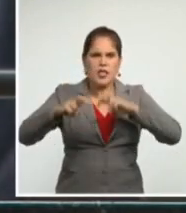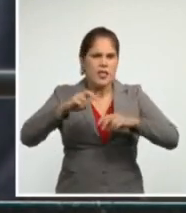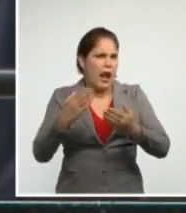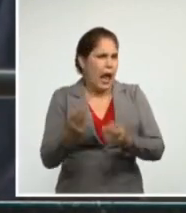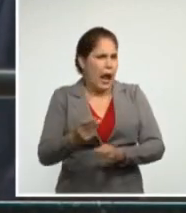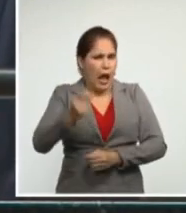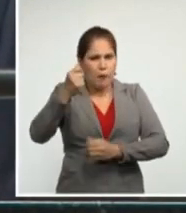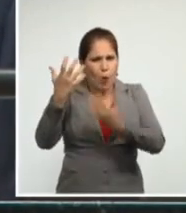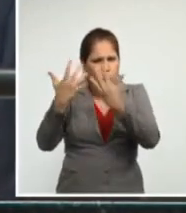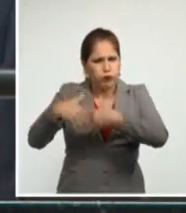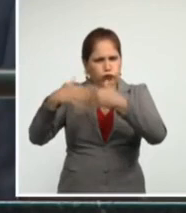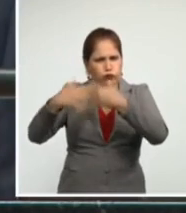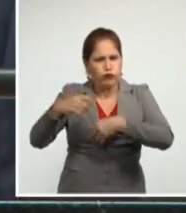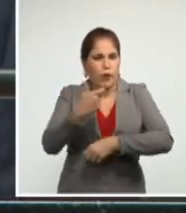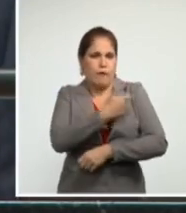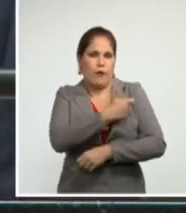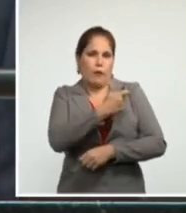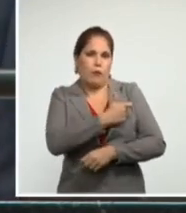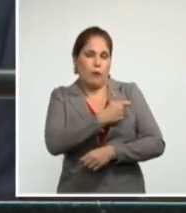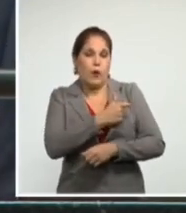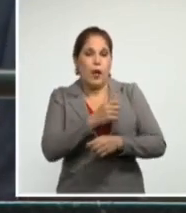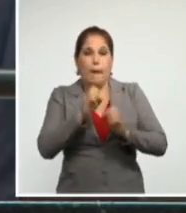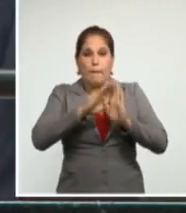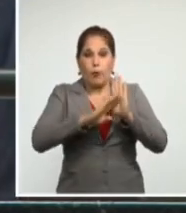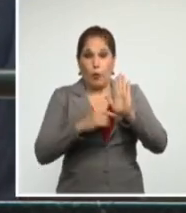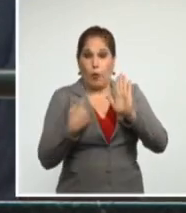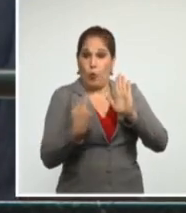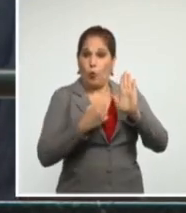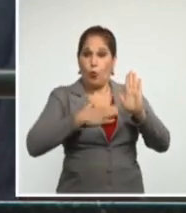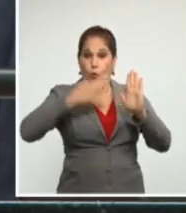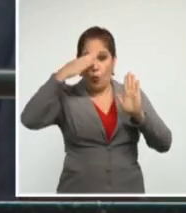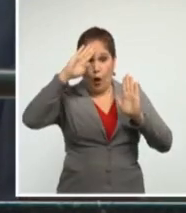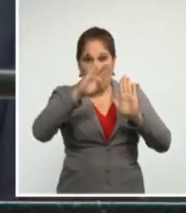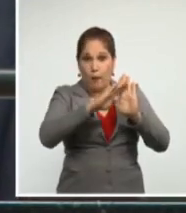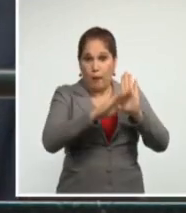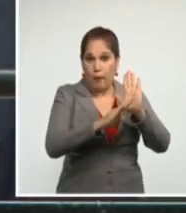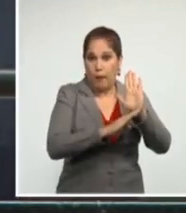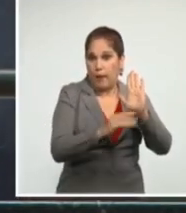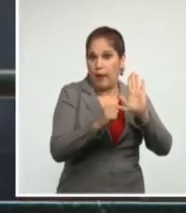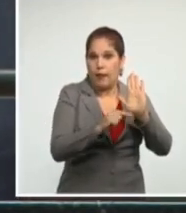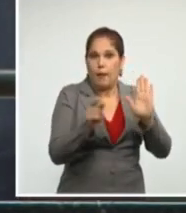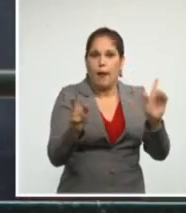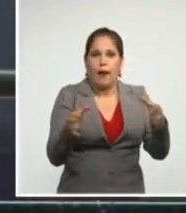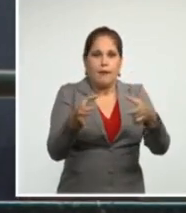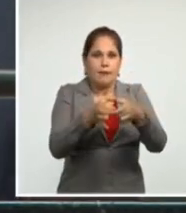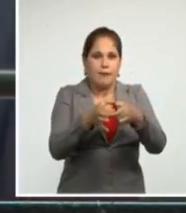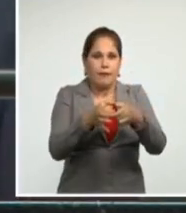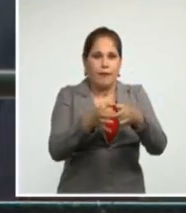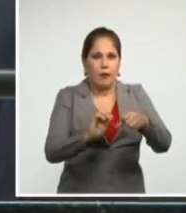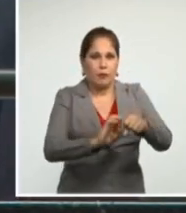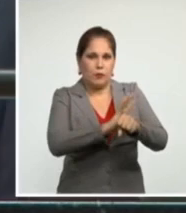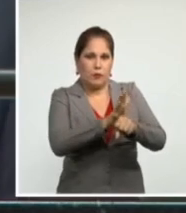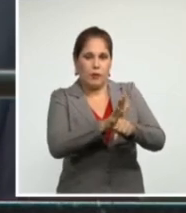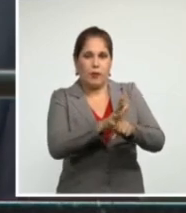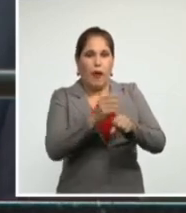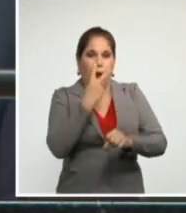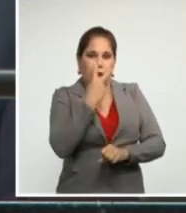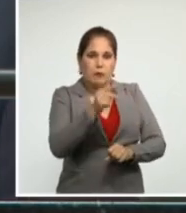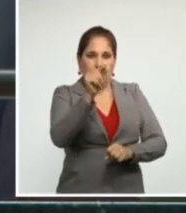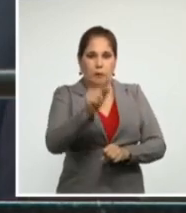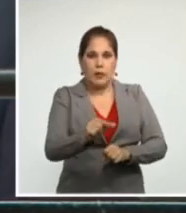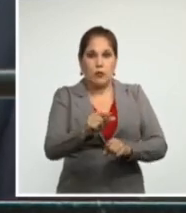protocolos nacionales altamente eficaces de atención a los contagiados y